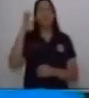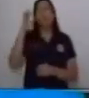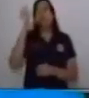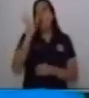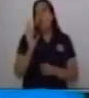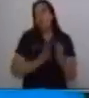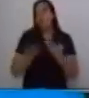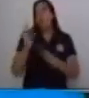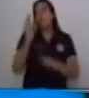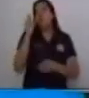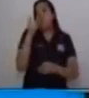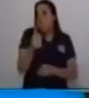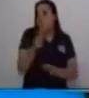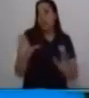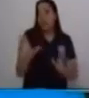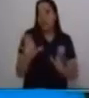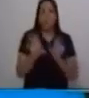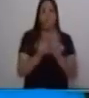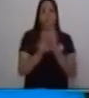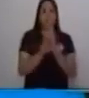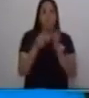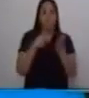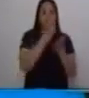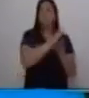y vamos a escribir un ejemplo